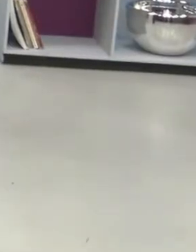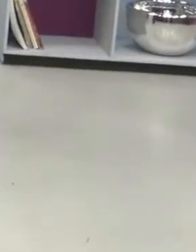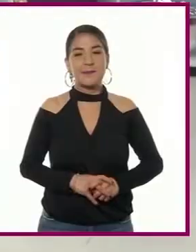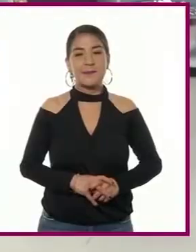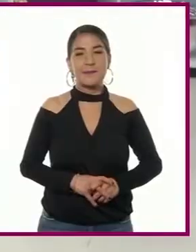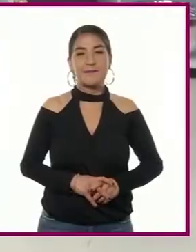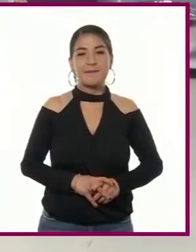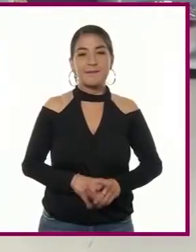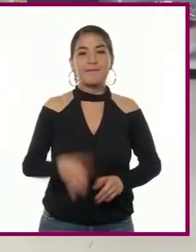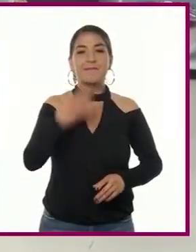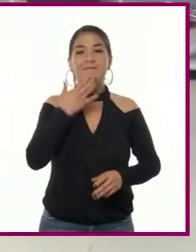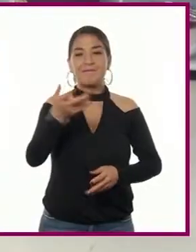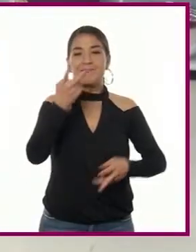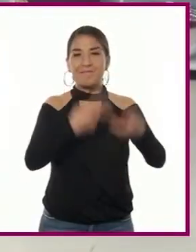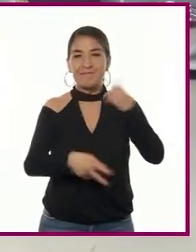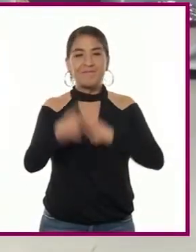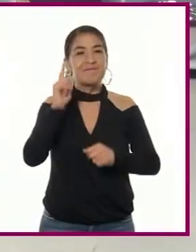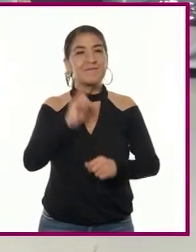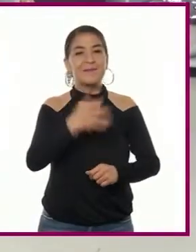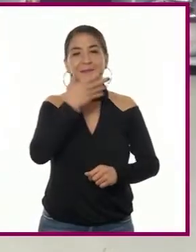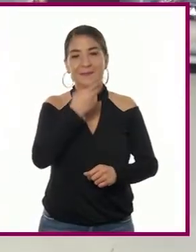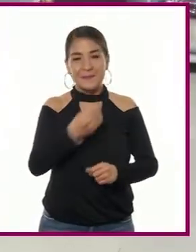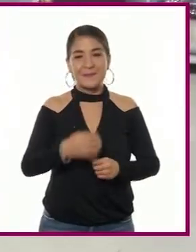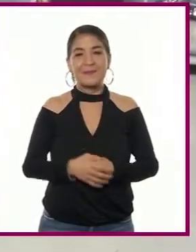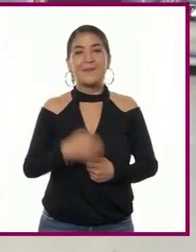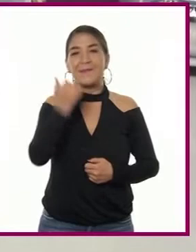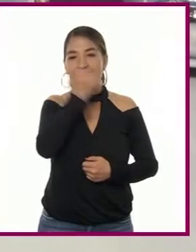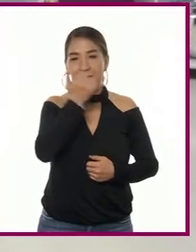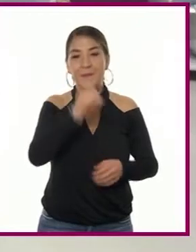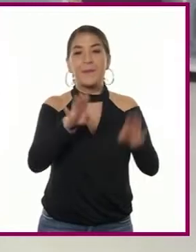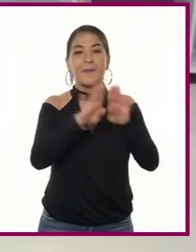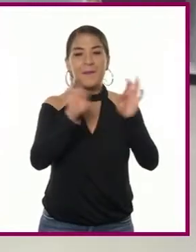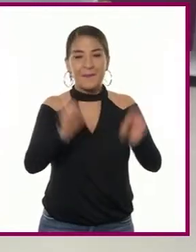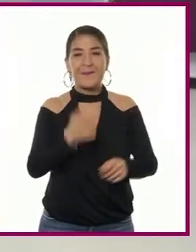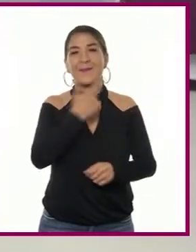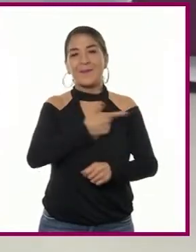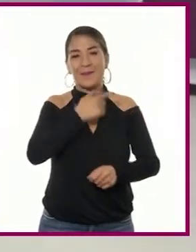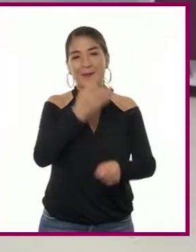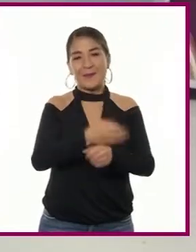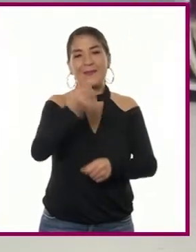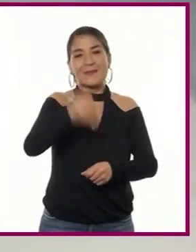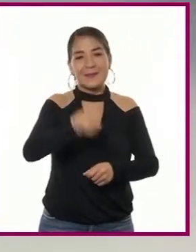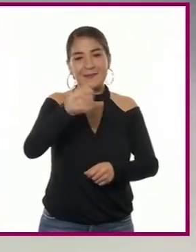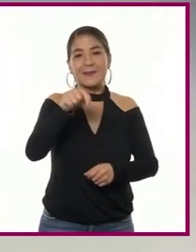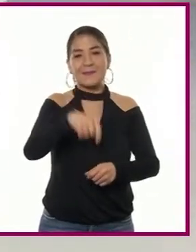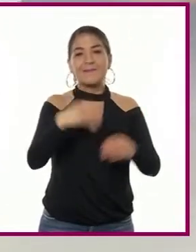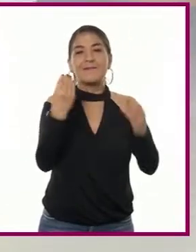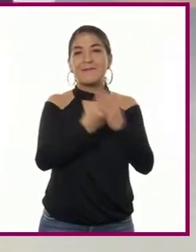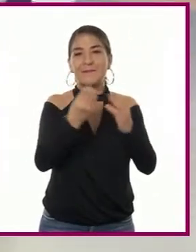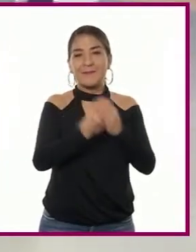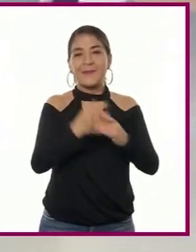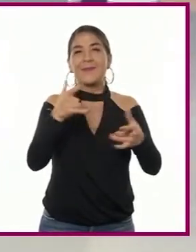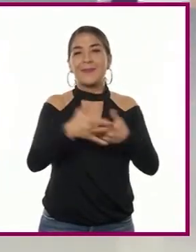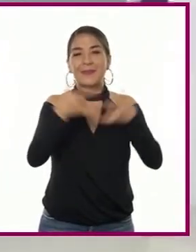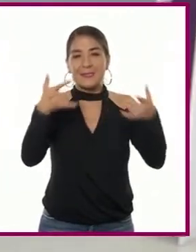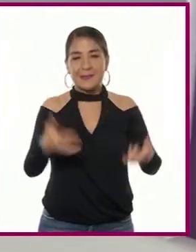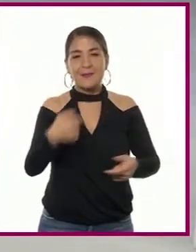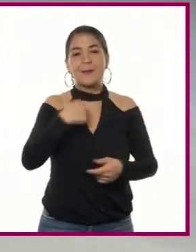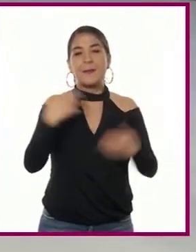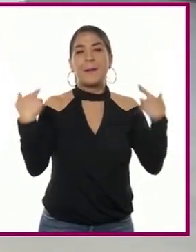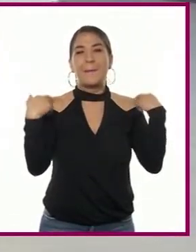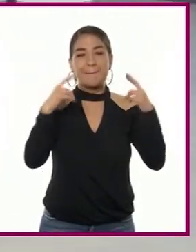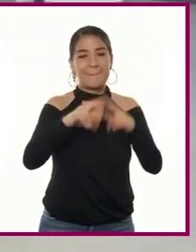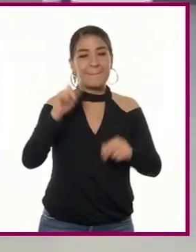Bienvenidos y bienvenidos. ¿Cómo están? Qué gusto saludarles en una sesión más de la asignatura Historia. Soy la profesora